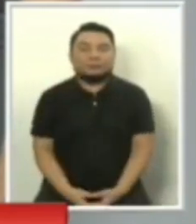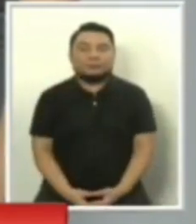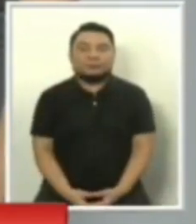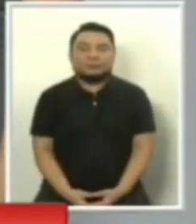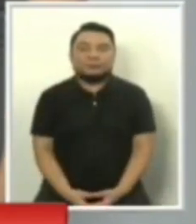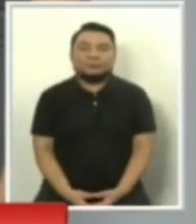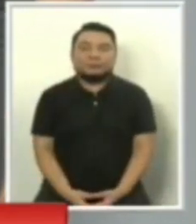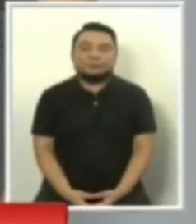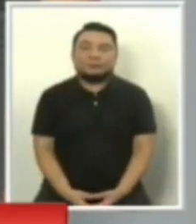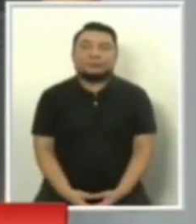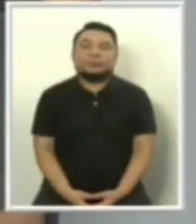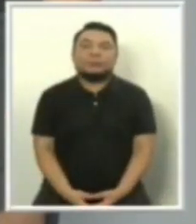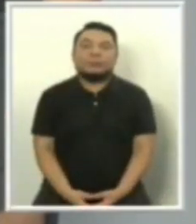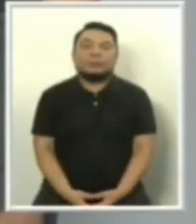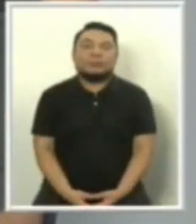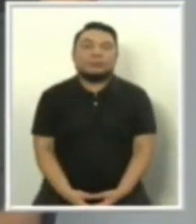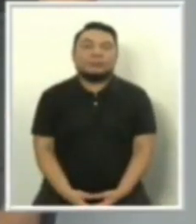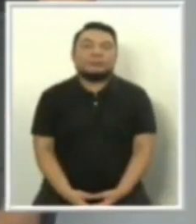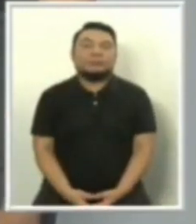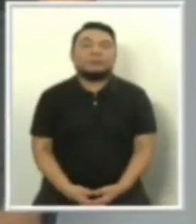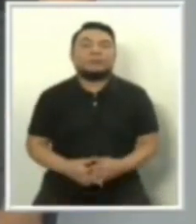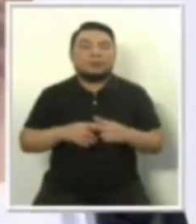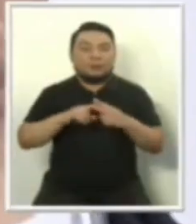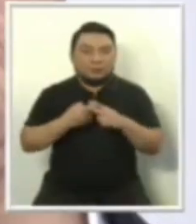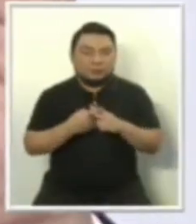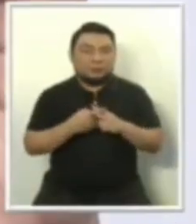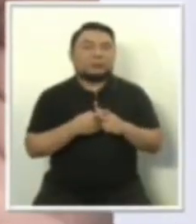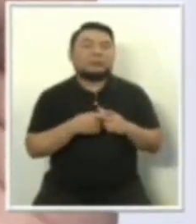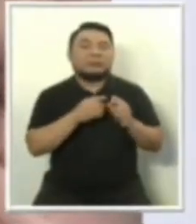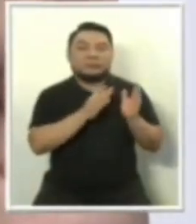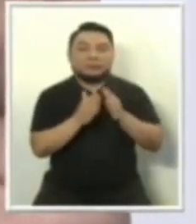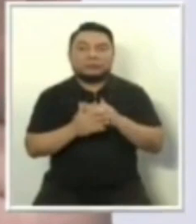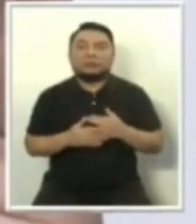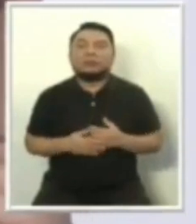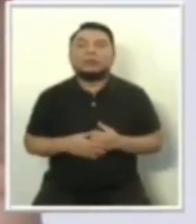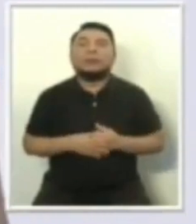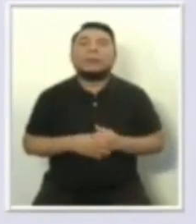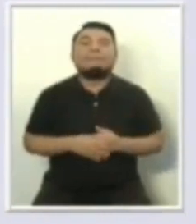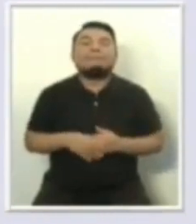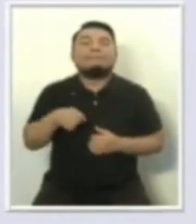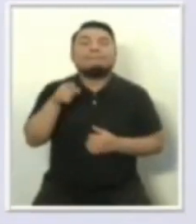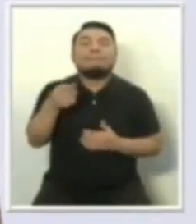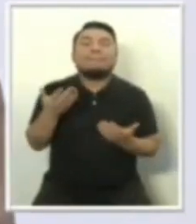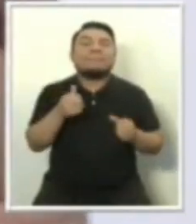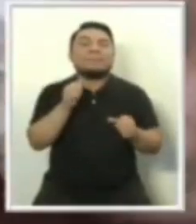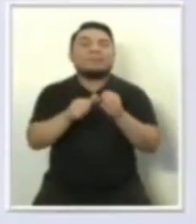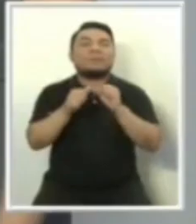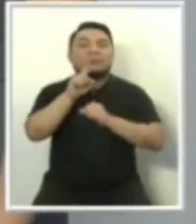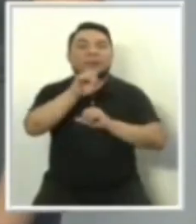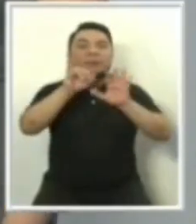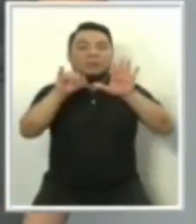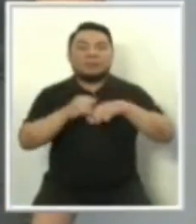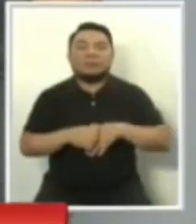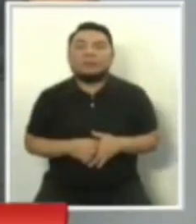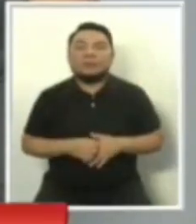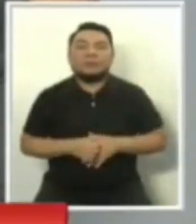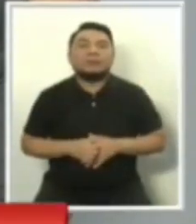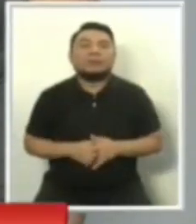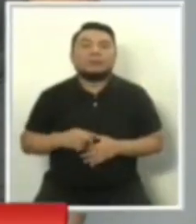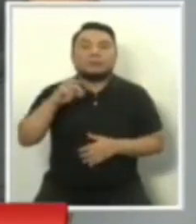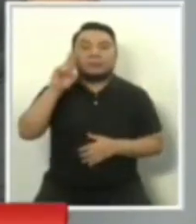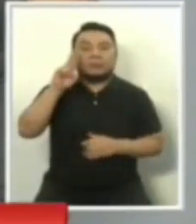Este es el orden de intervenciones iniciales y finales. En el medio, un debate. Número 16, Renovación Popular,